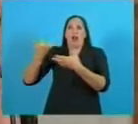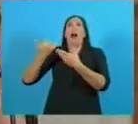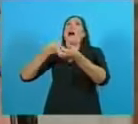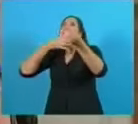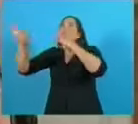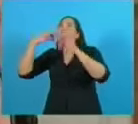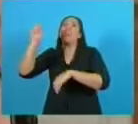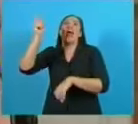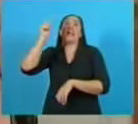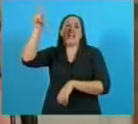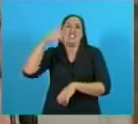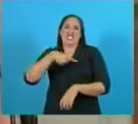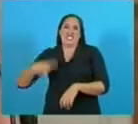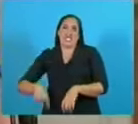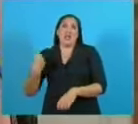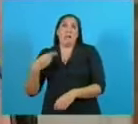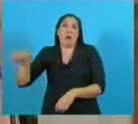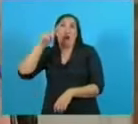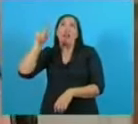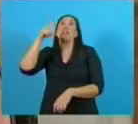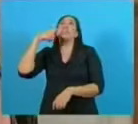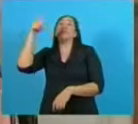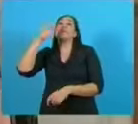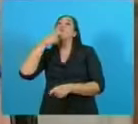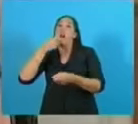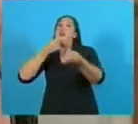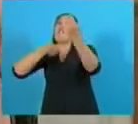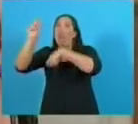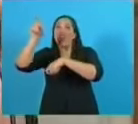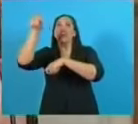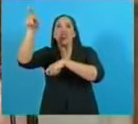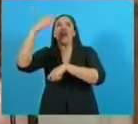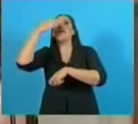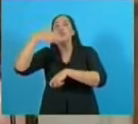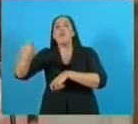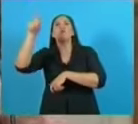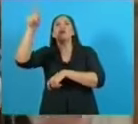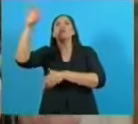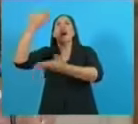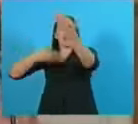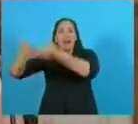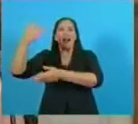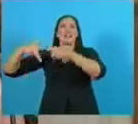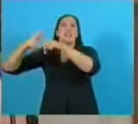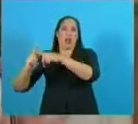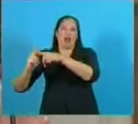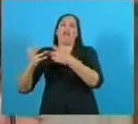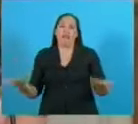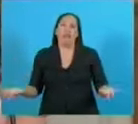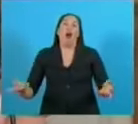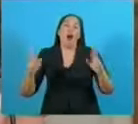tontos. Además, quieren que cuando le vendan las cosas, se las transfieran con tecnología. Y está muy bien,